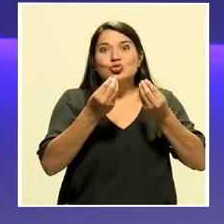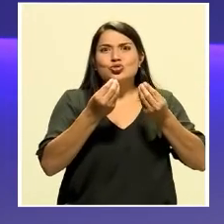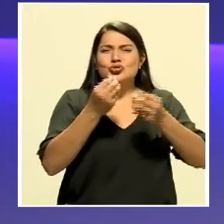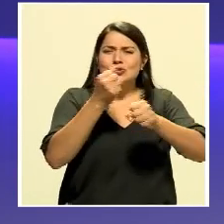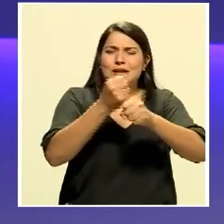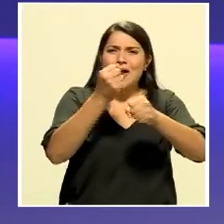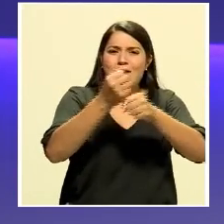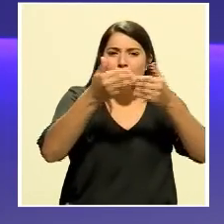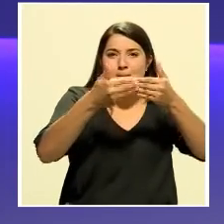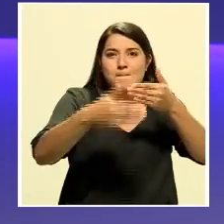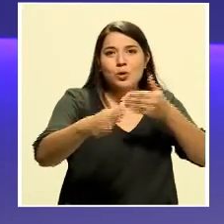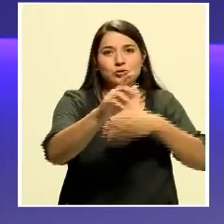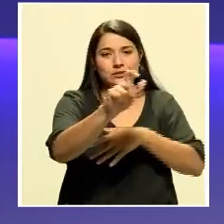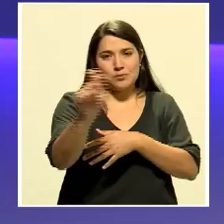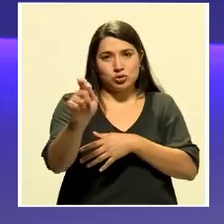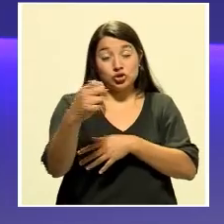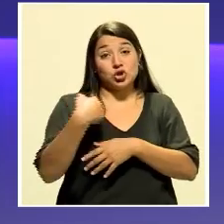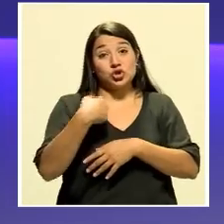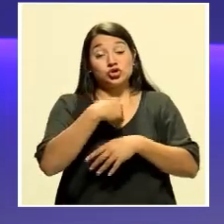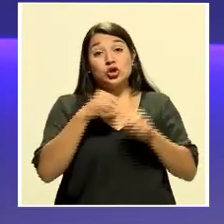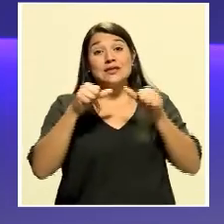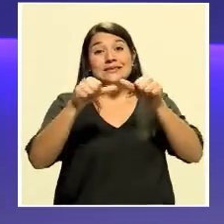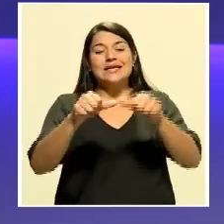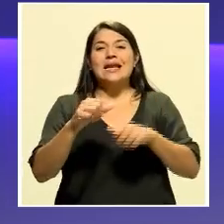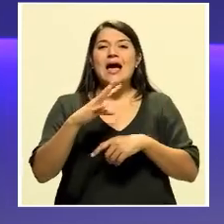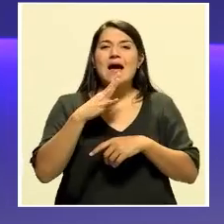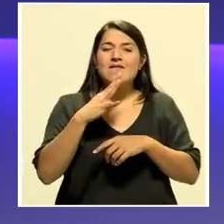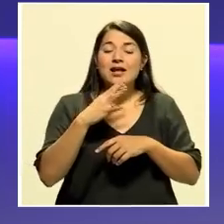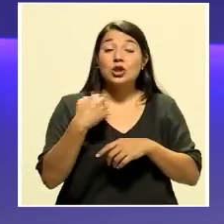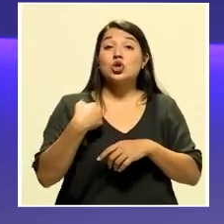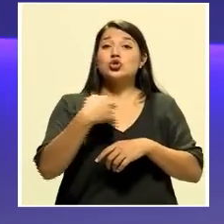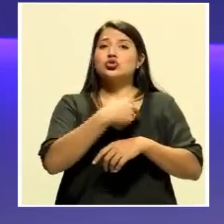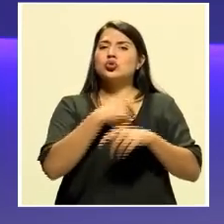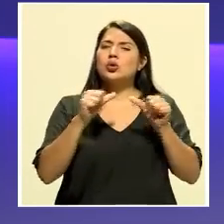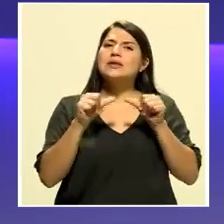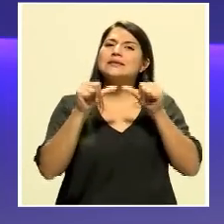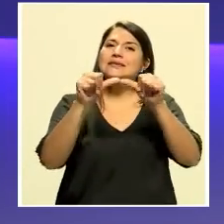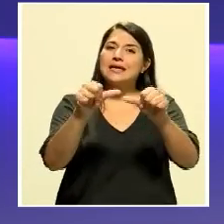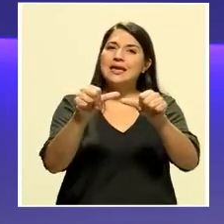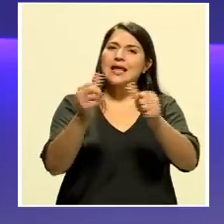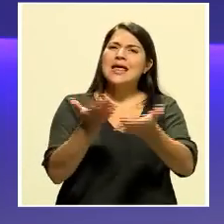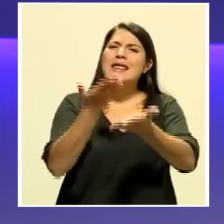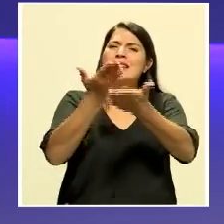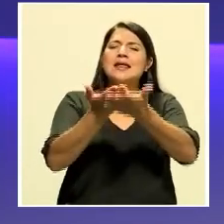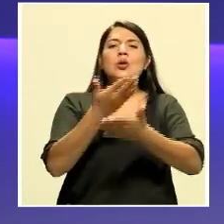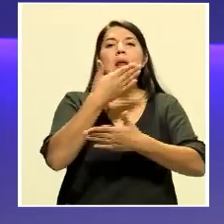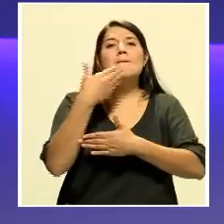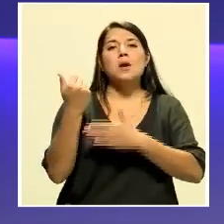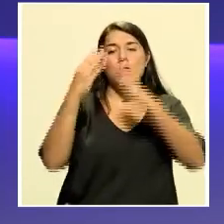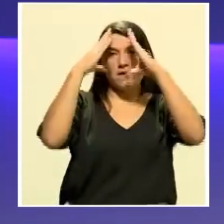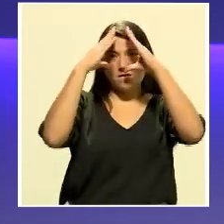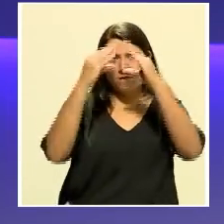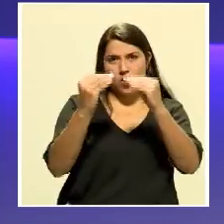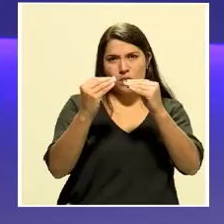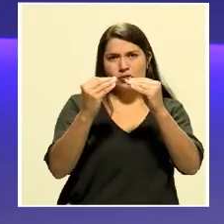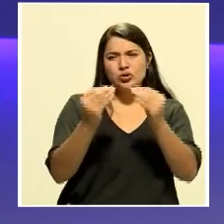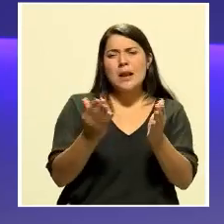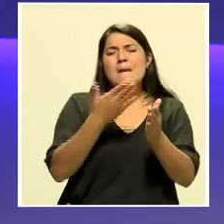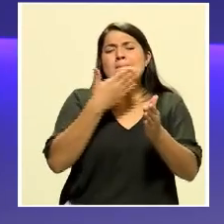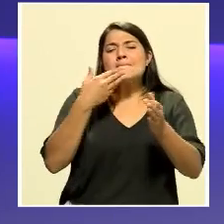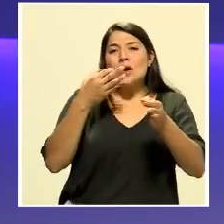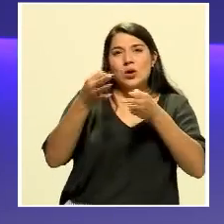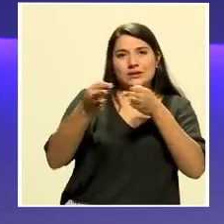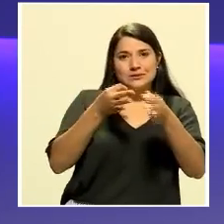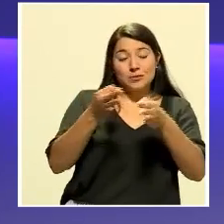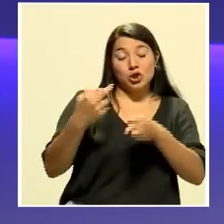siguen. Vamos a seguir conversando, vamos a seguir llevándole la mejor información, el mayor contexto